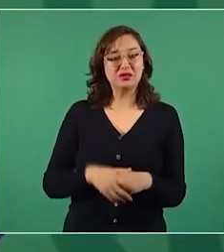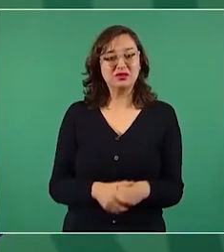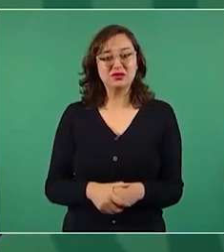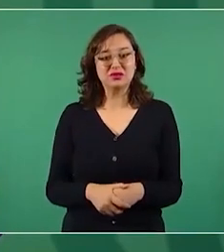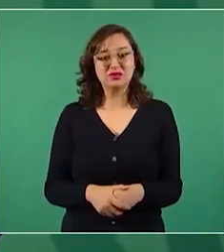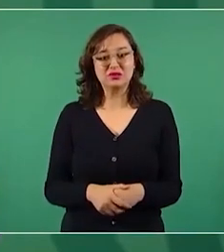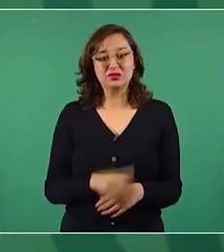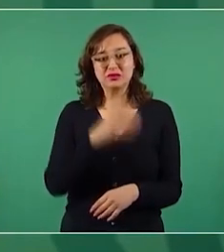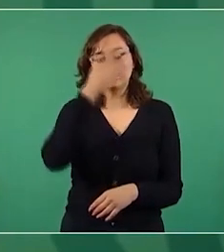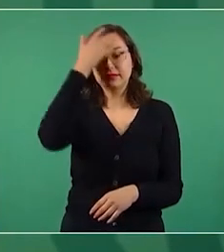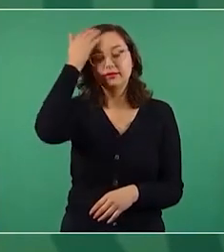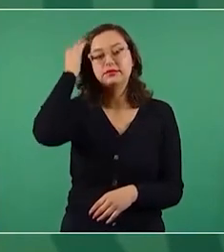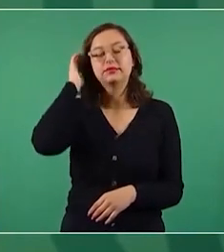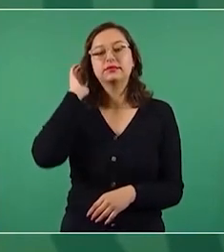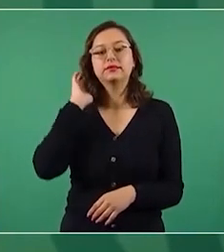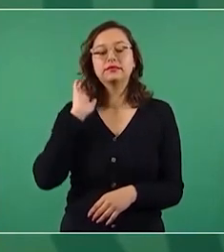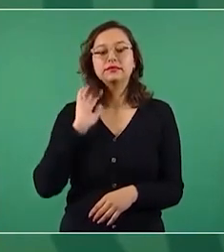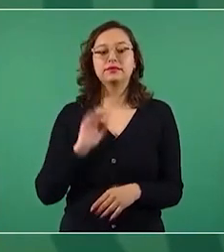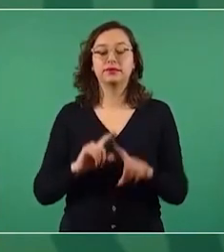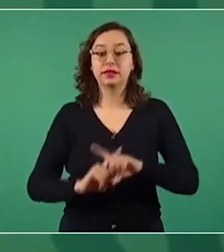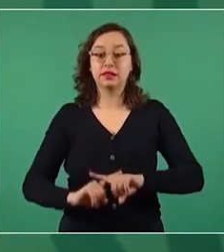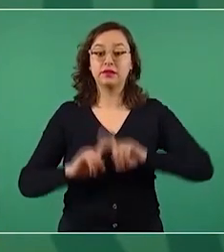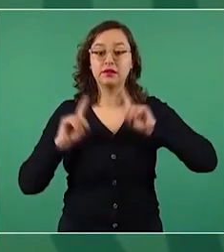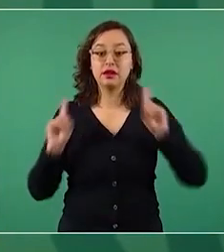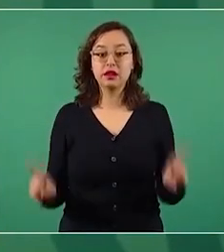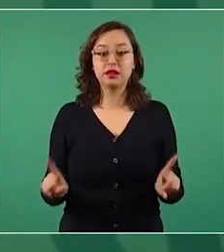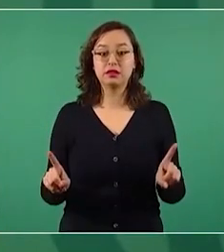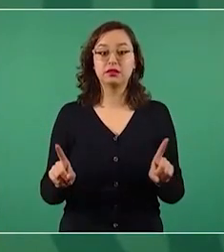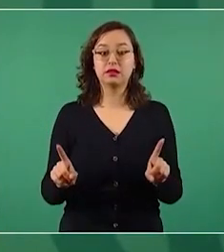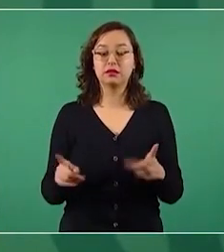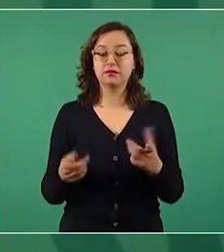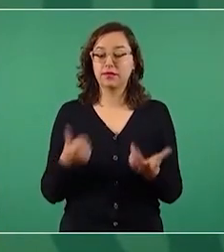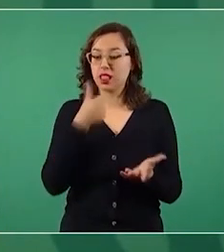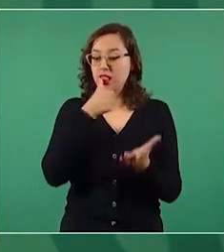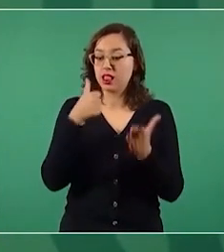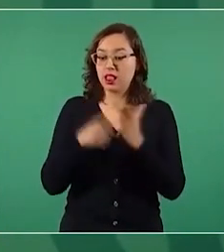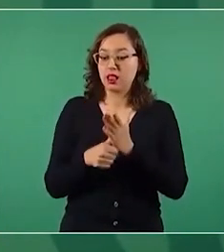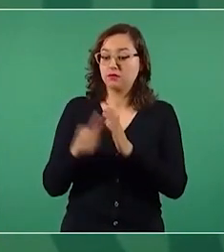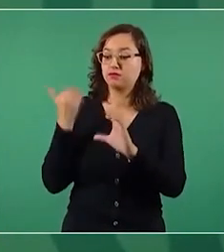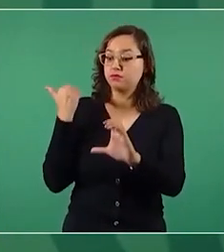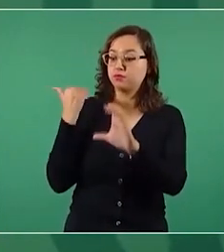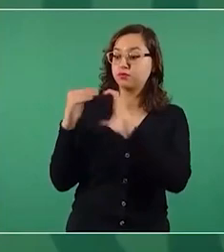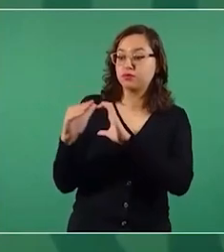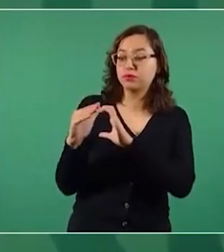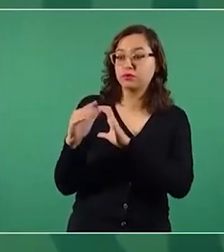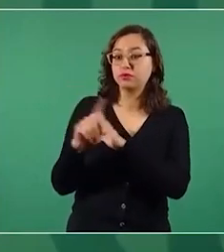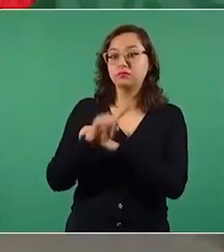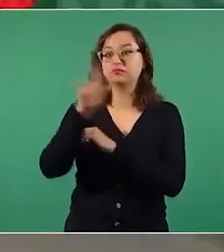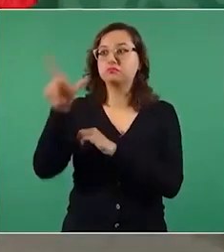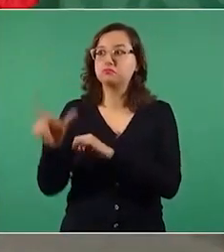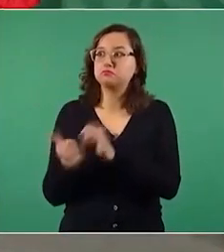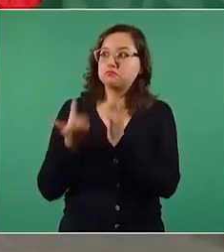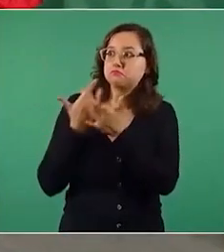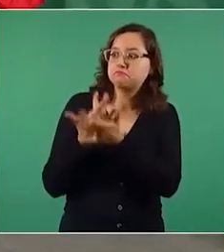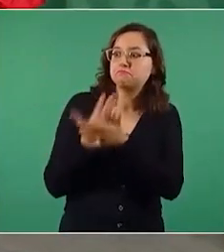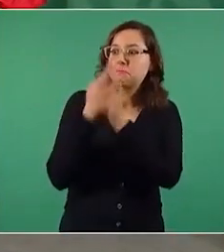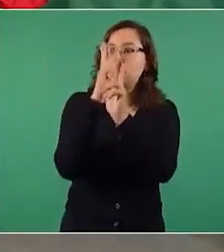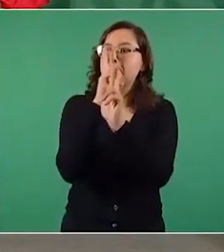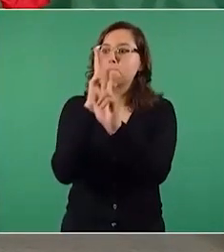al contrario la filtraron al país a los